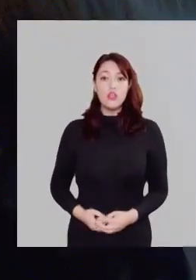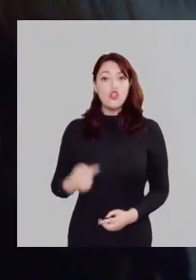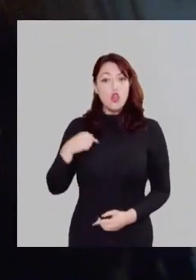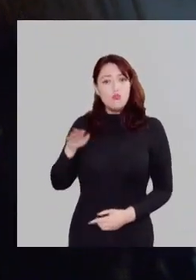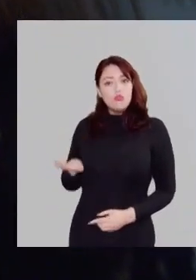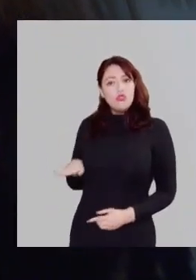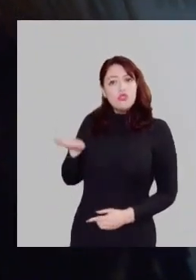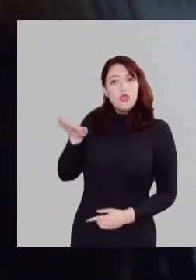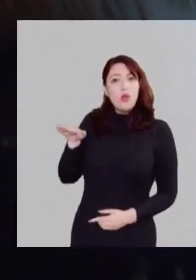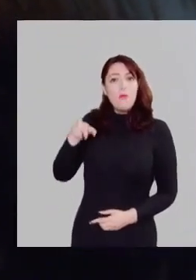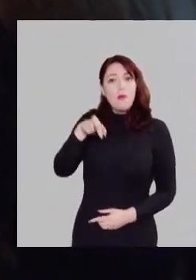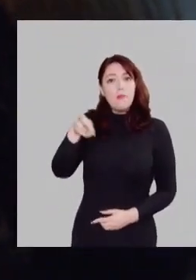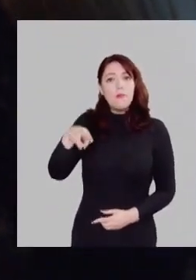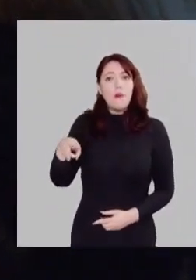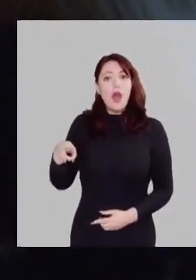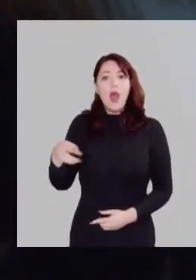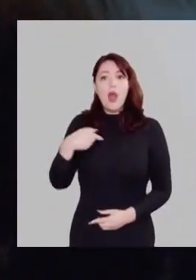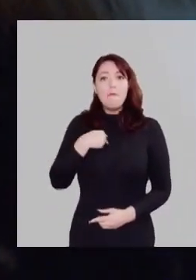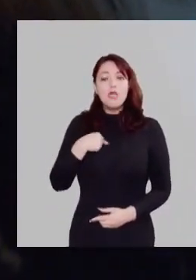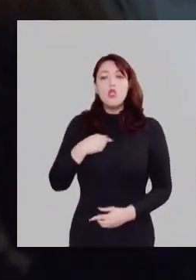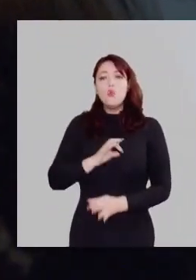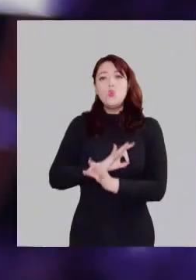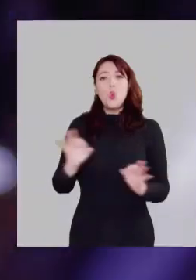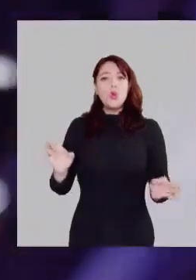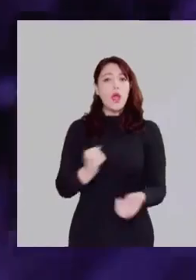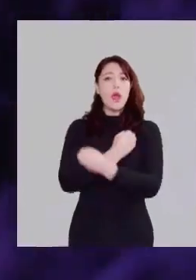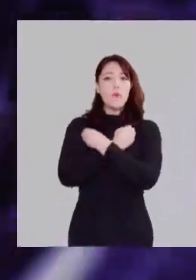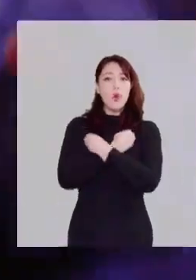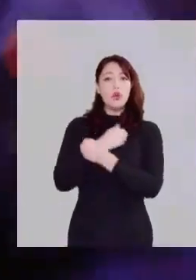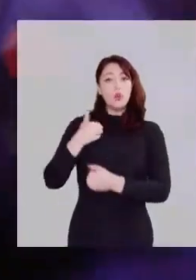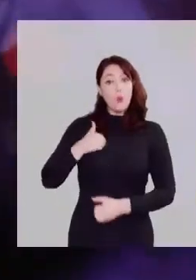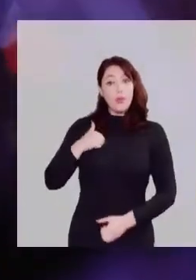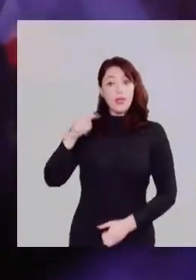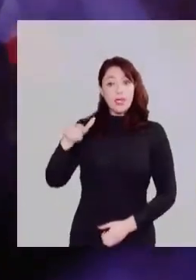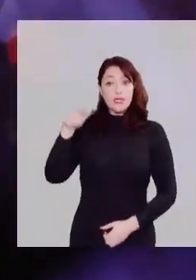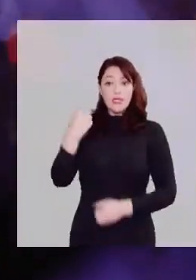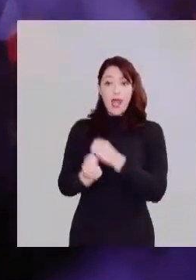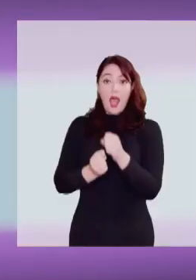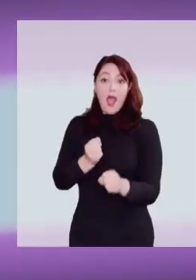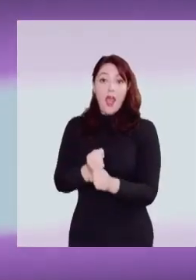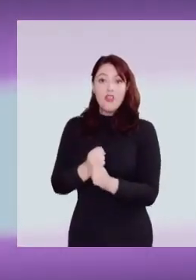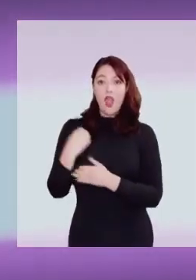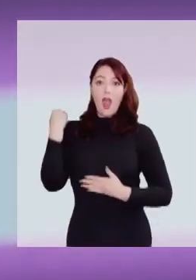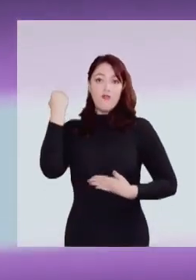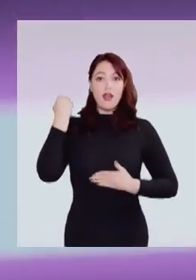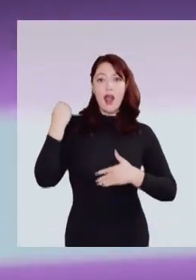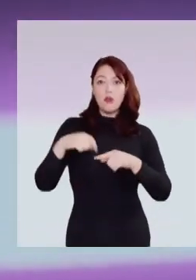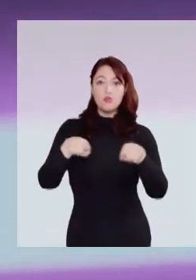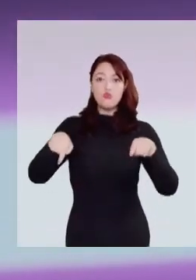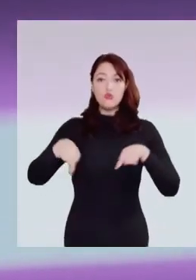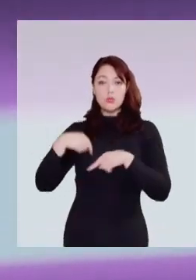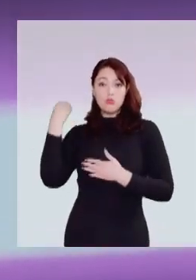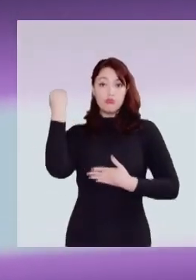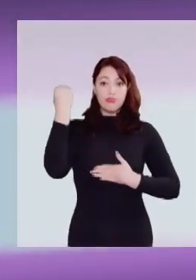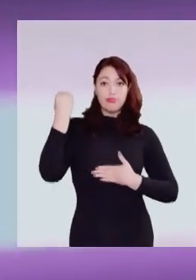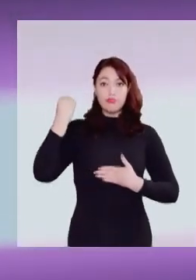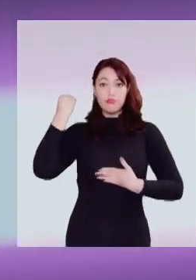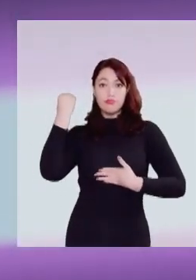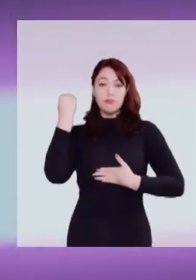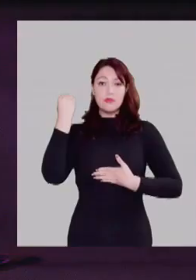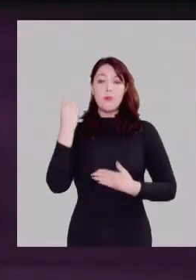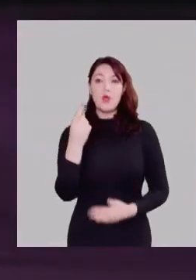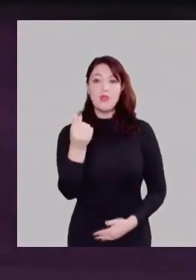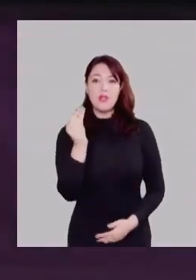Cuando era chico, mis papás nunca me quisieron. Cuando cumplí 17, empezaba a bailar de gogo danser en los cubos.